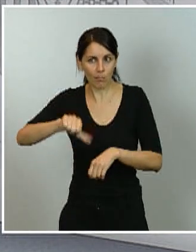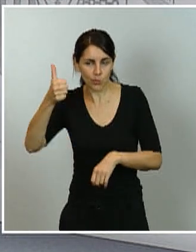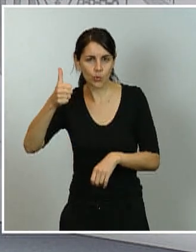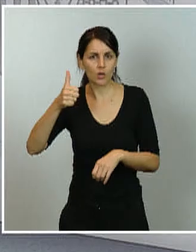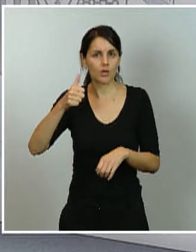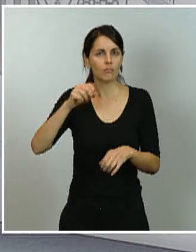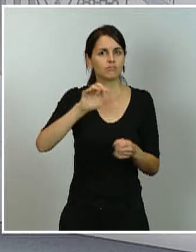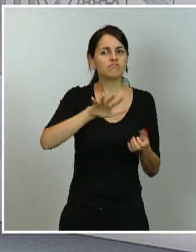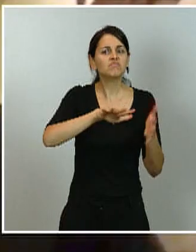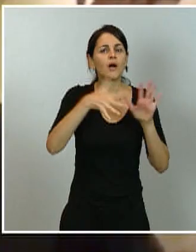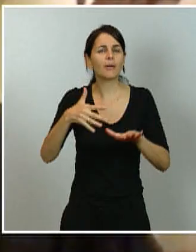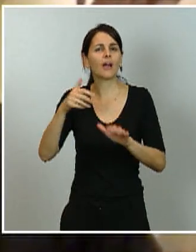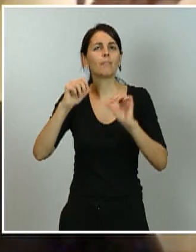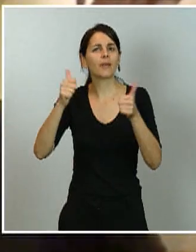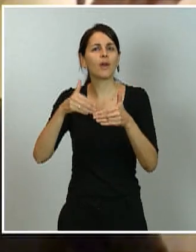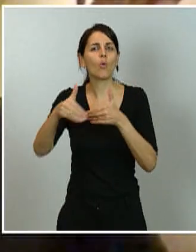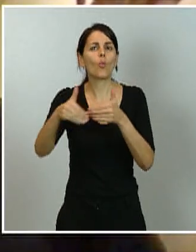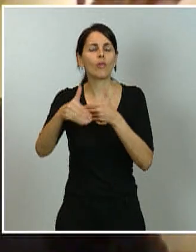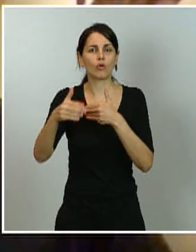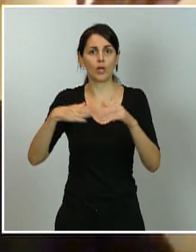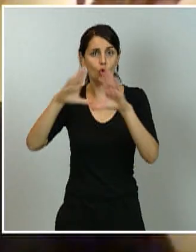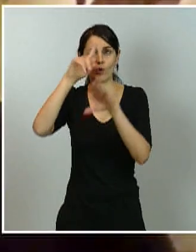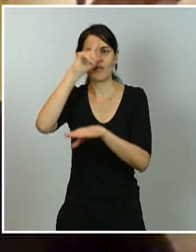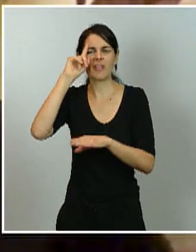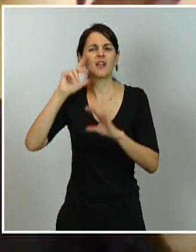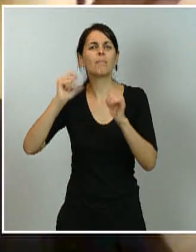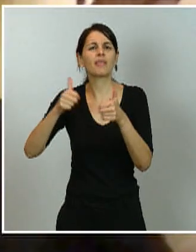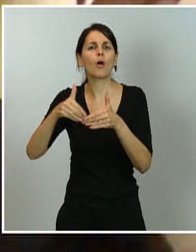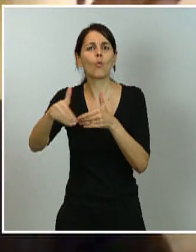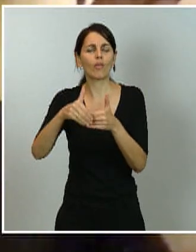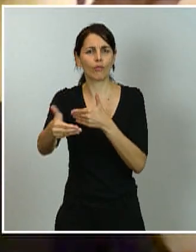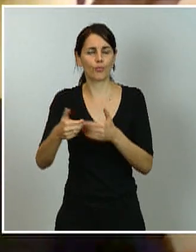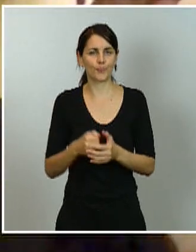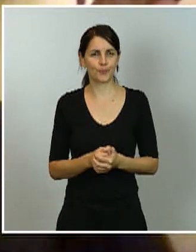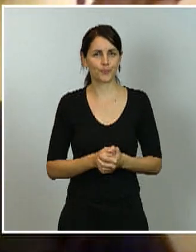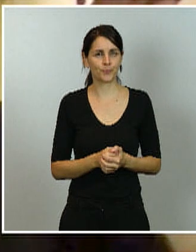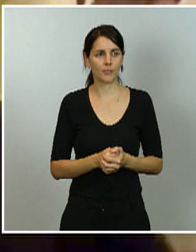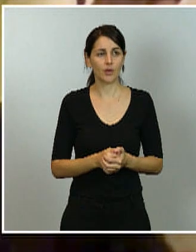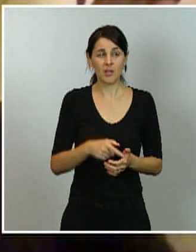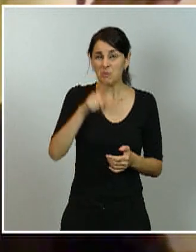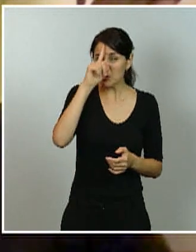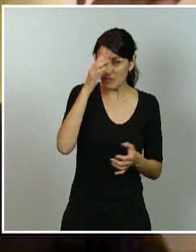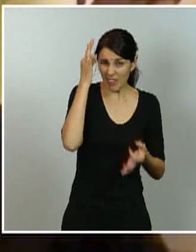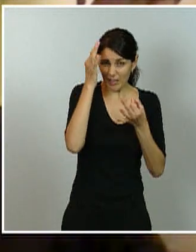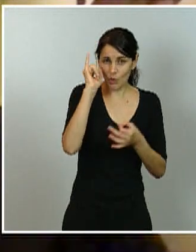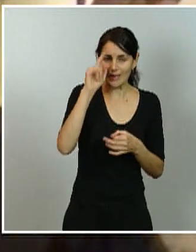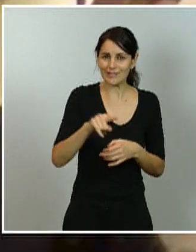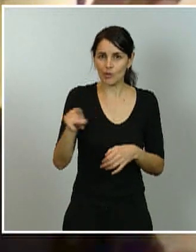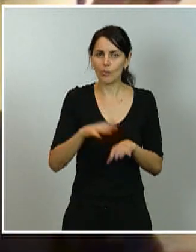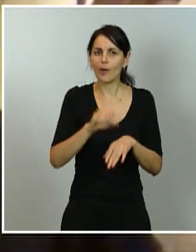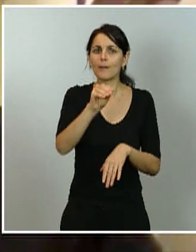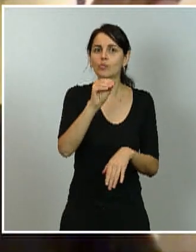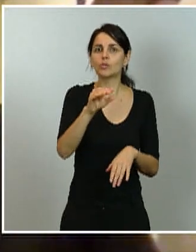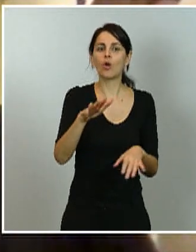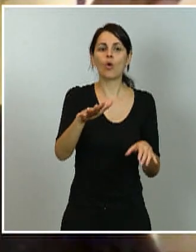momento esto entraría en vigor? Y no sé si tenéis el dato en el ministerio de cuántos municipios se